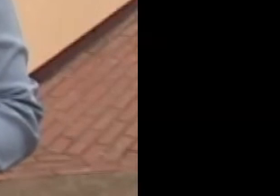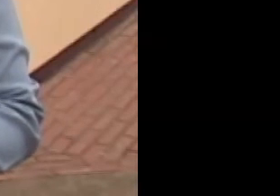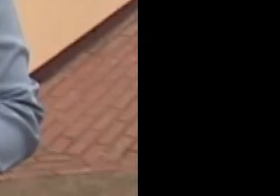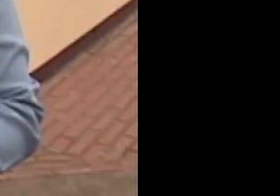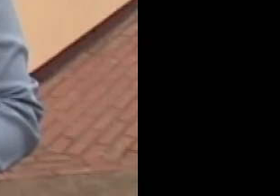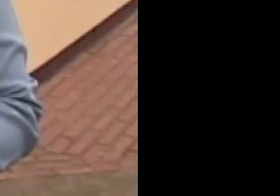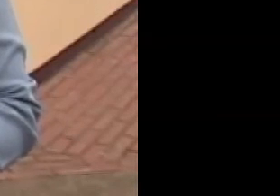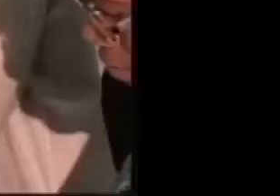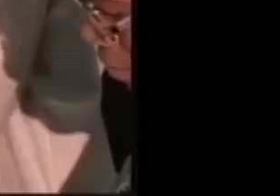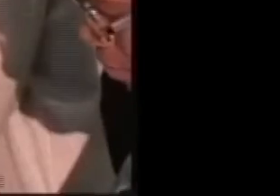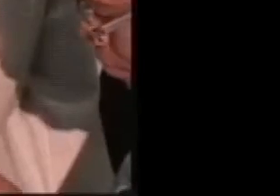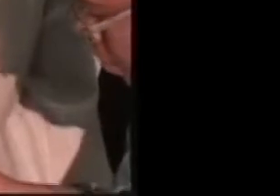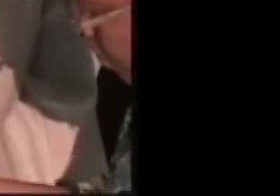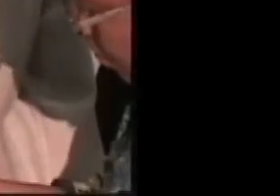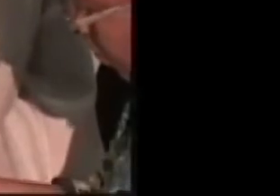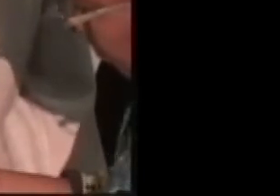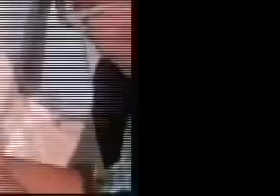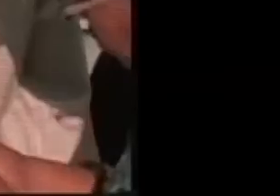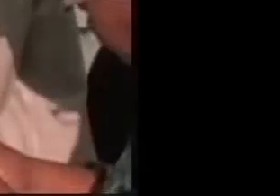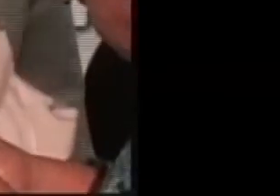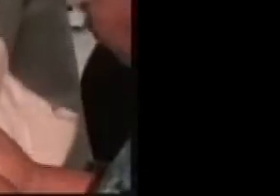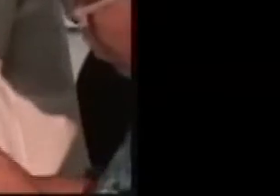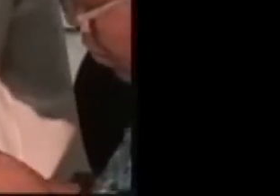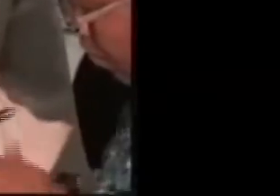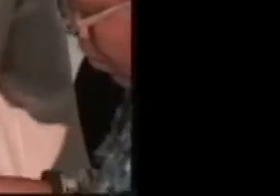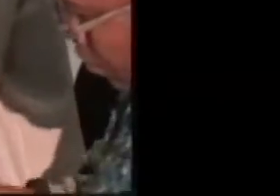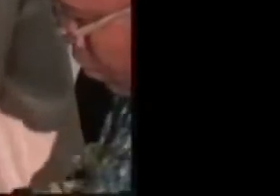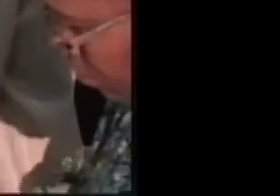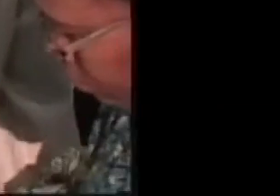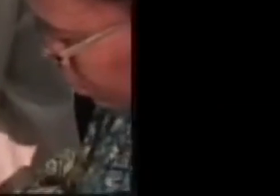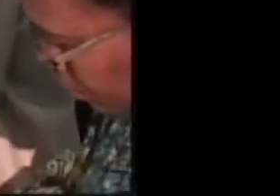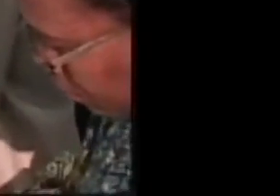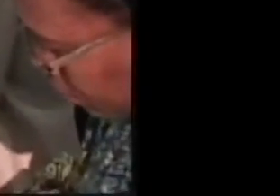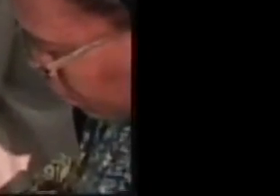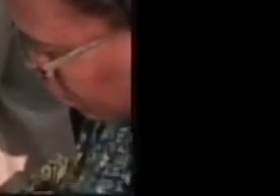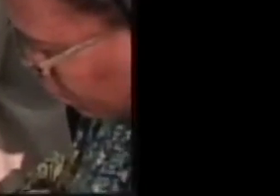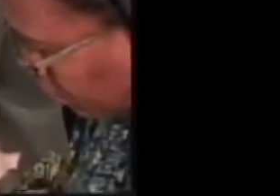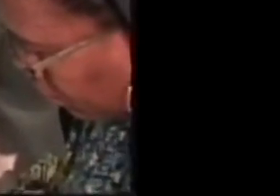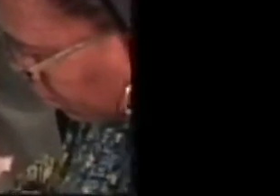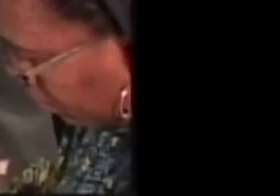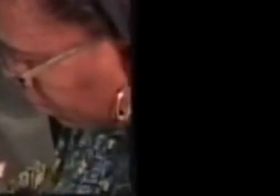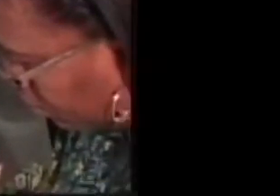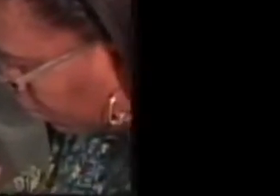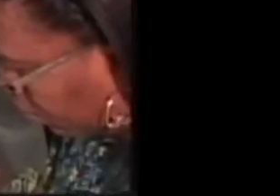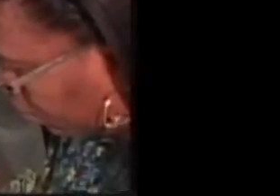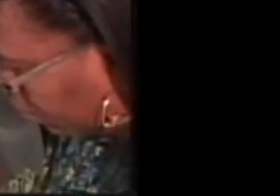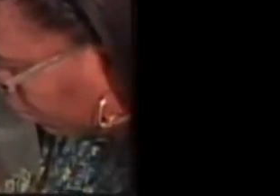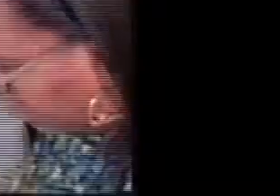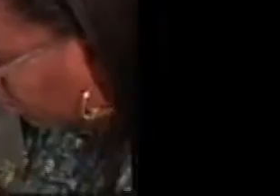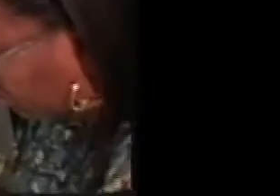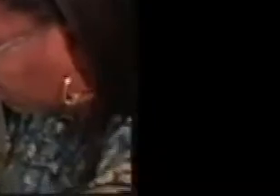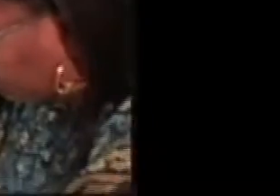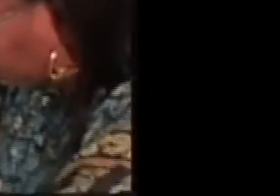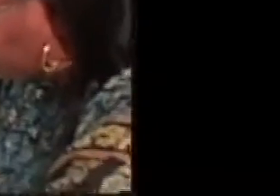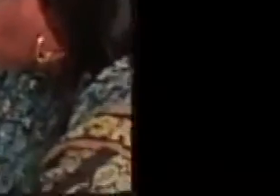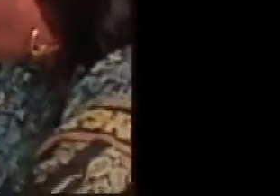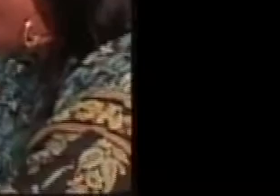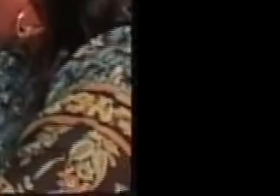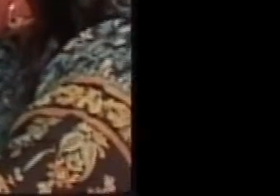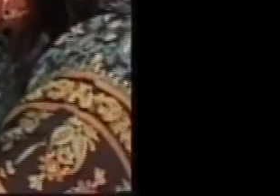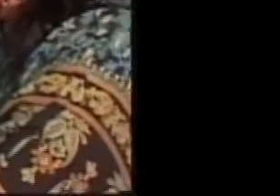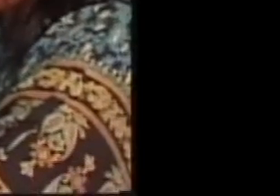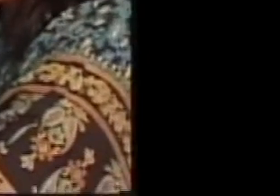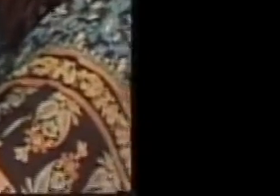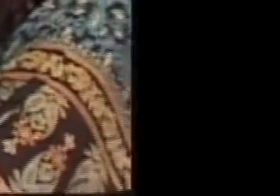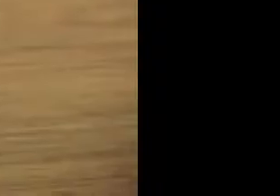La firma del convenio entre el Parlamento Nacional y los Consejos Regionales del Caribe